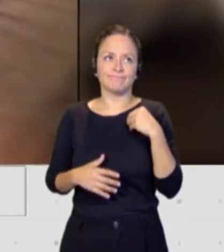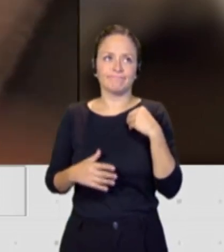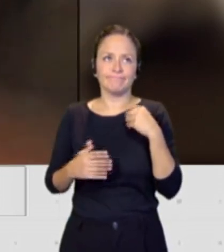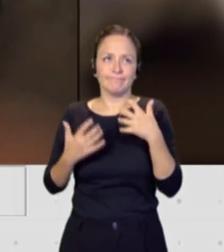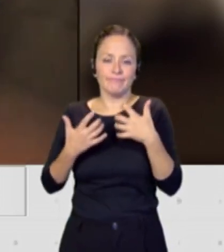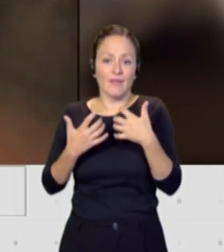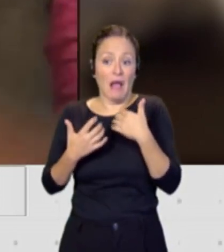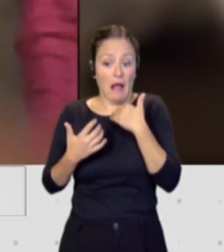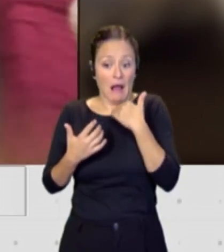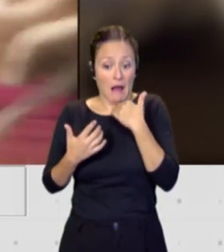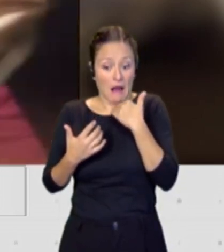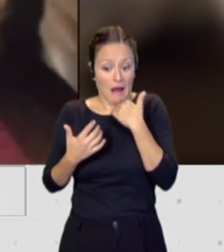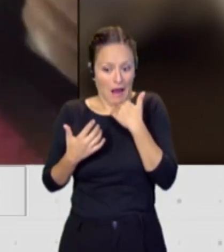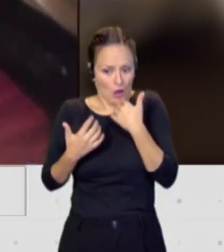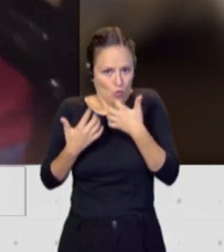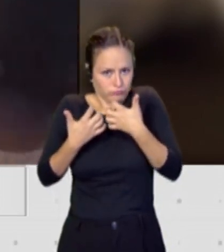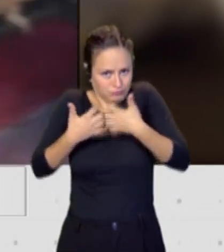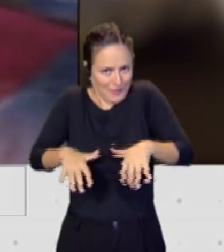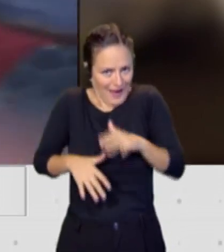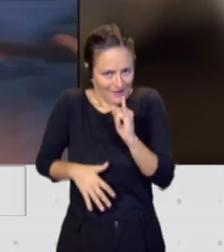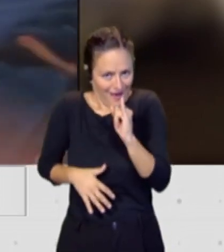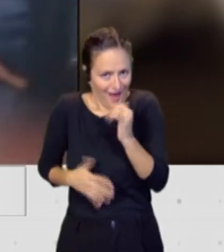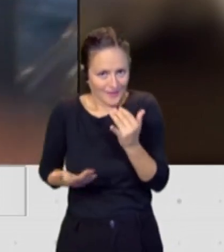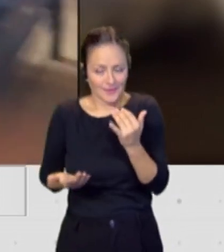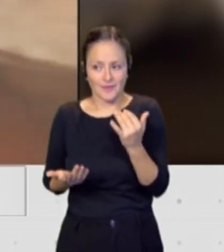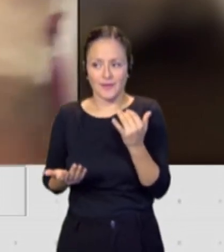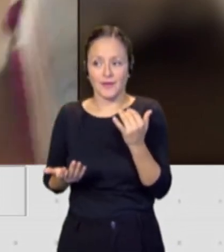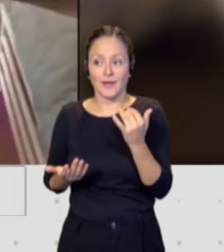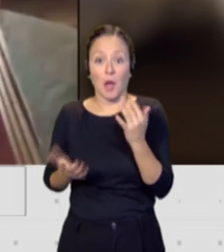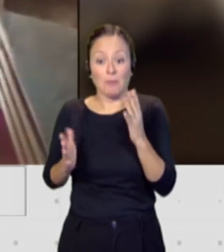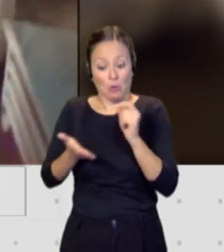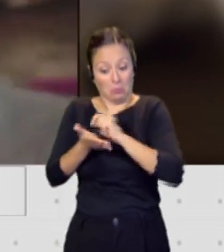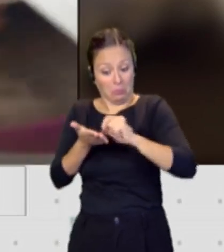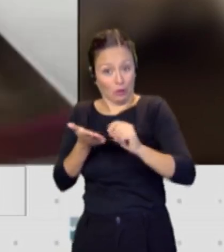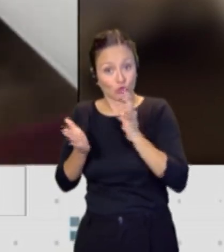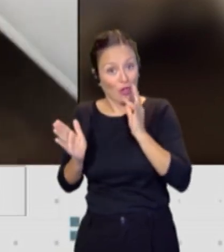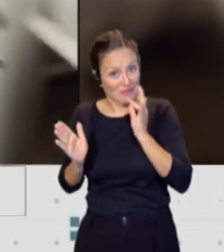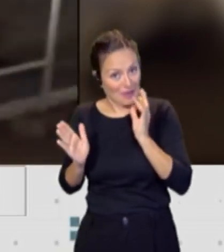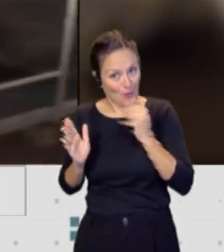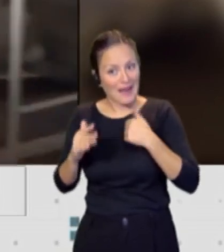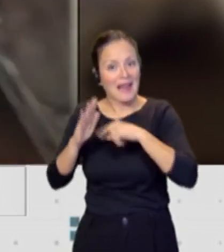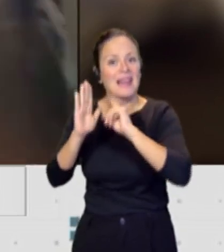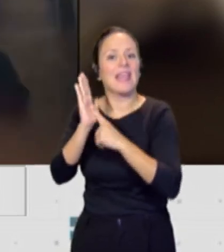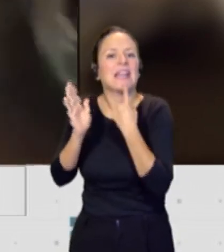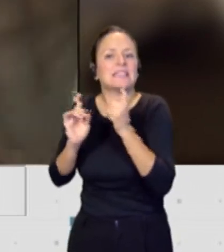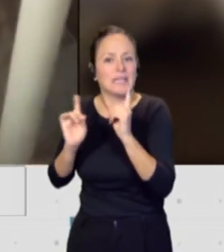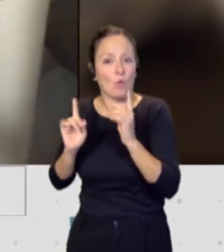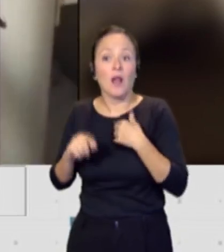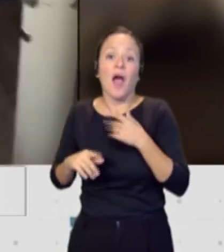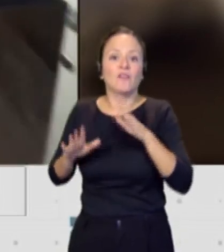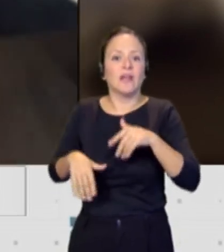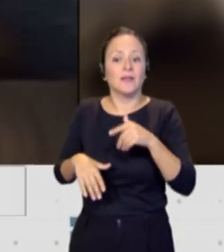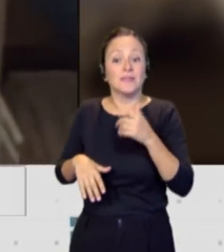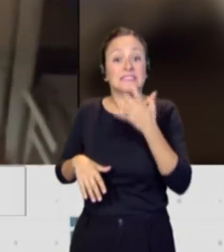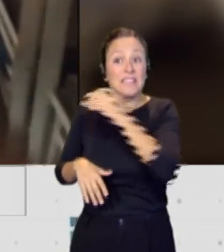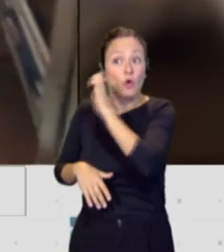no estaba por escrito, y es dar potestad para vulnerar los derechos de las personas simplemente por moverse. Siempre hemos